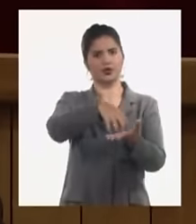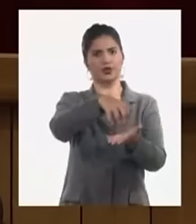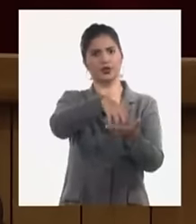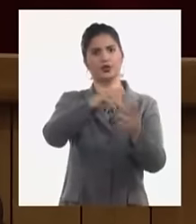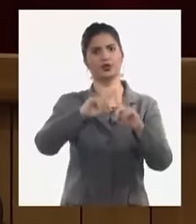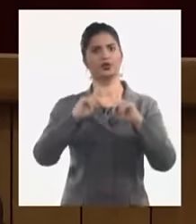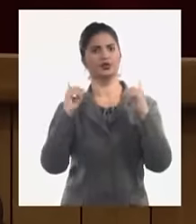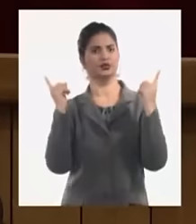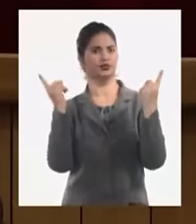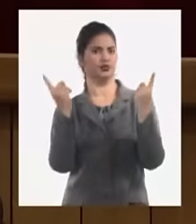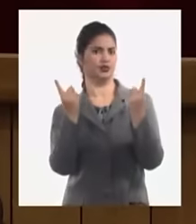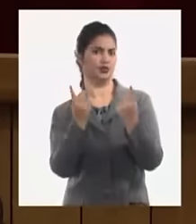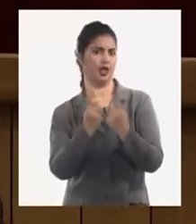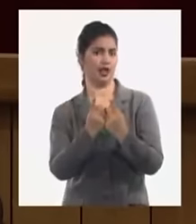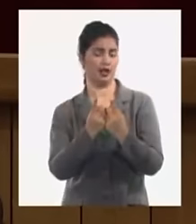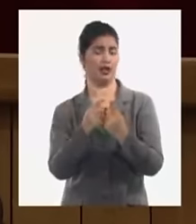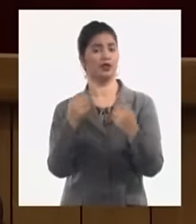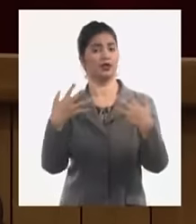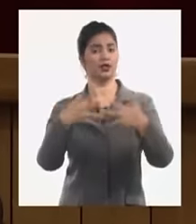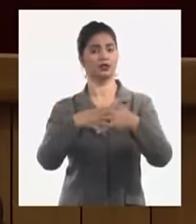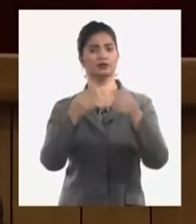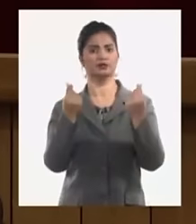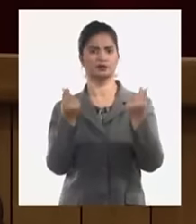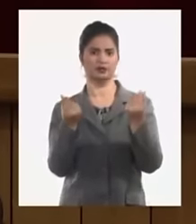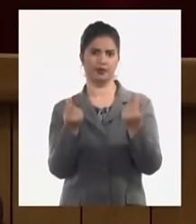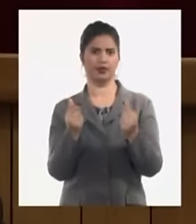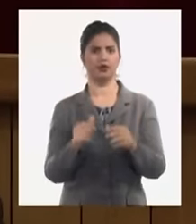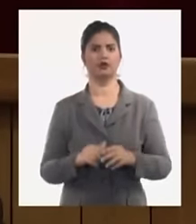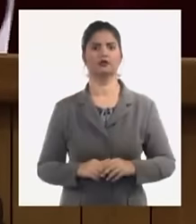esto a nivel de territorio